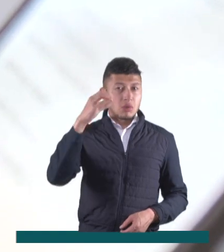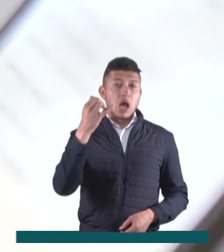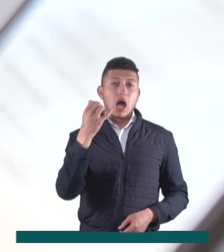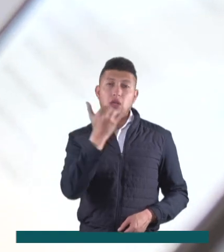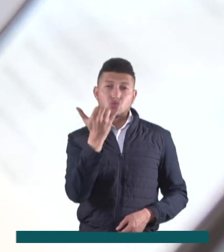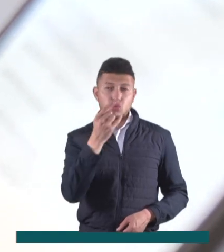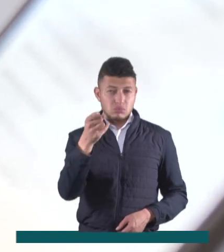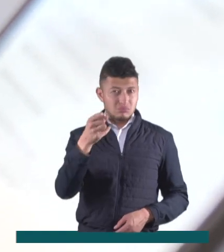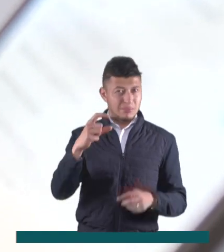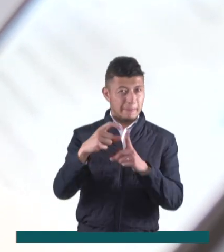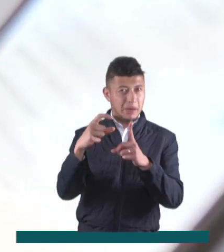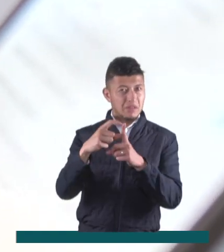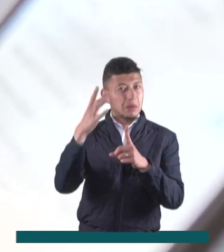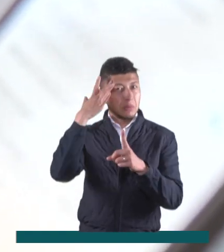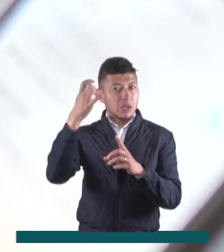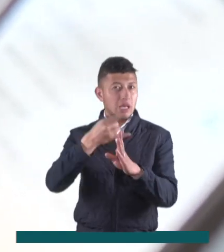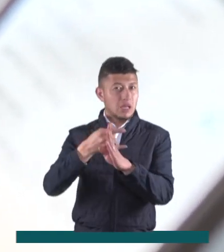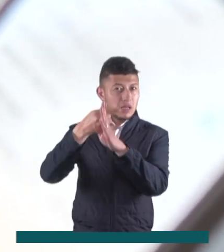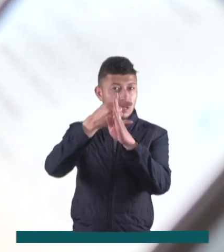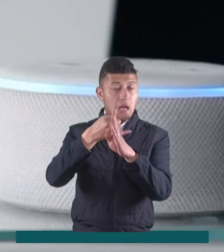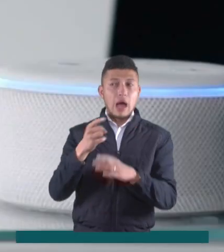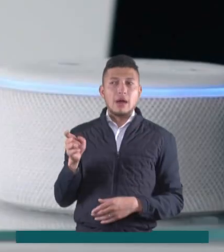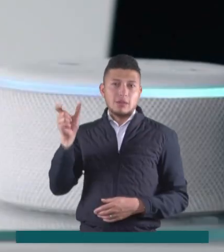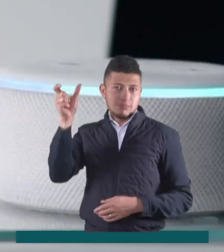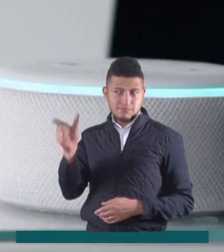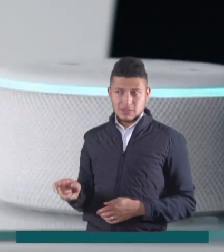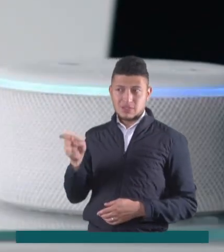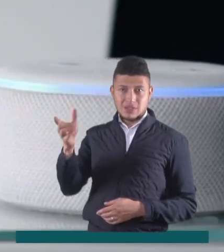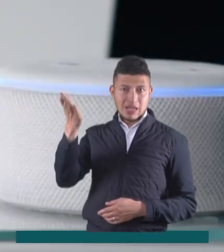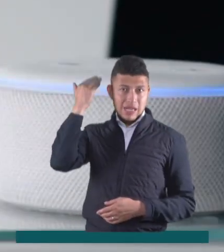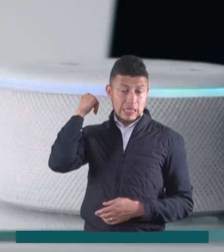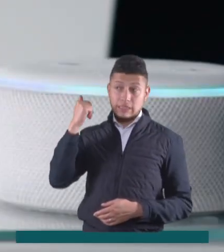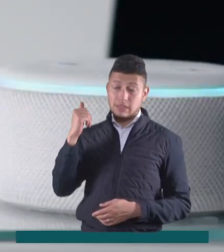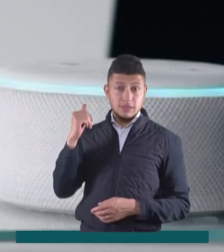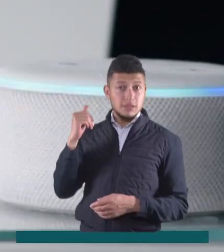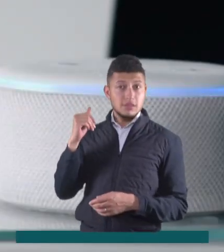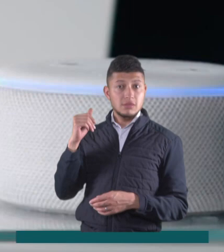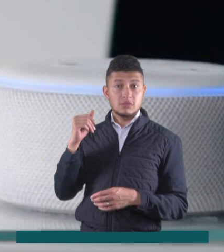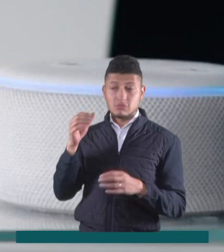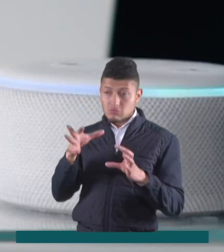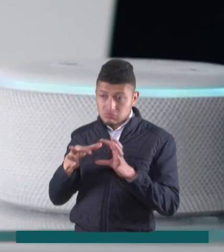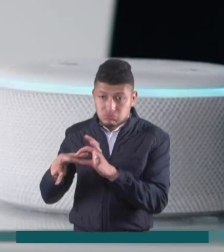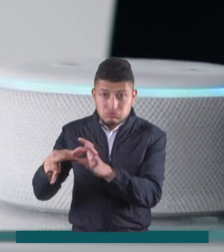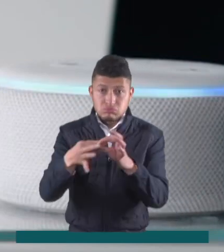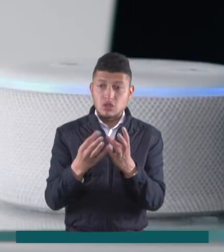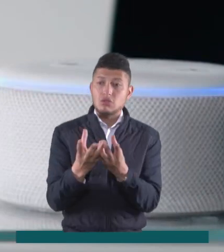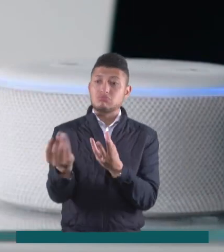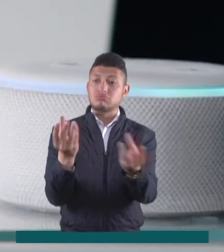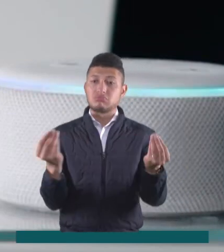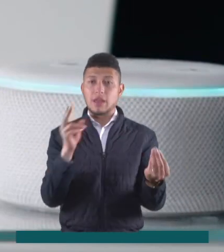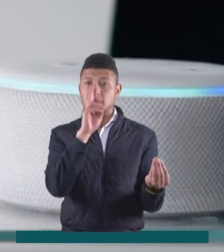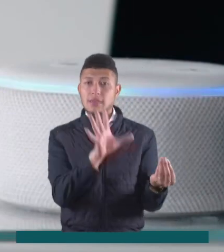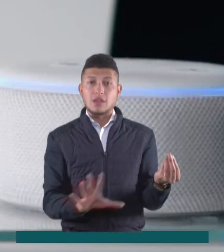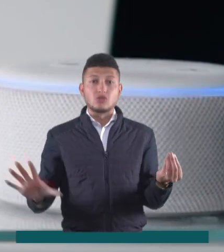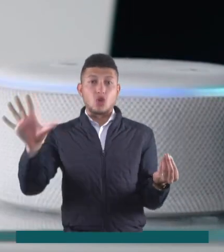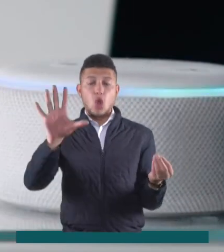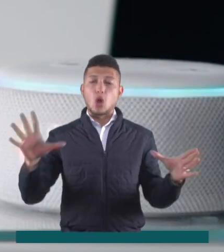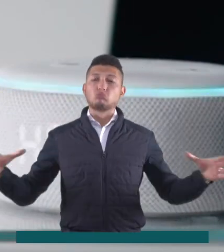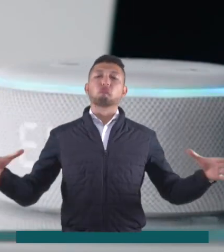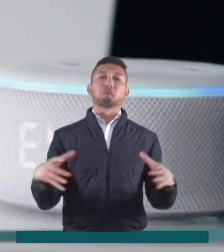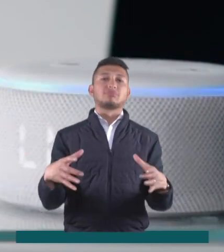sí ayude a saber que Harald Bluetooth fue un rey de Dinamarca a quien se le atribuye, de hecho, haber sido quien unificó a las tribus de su nación.